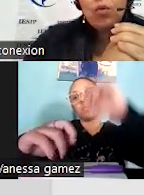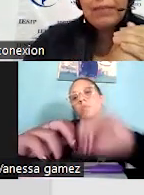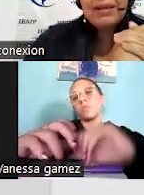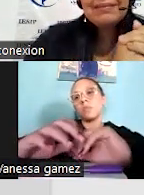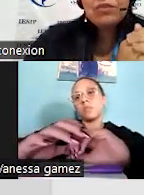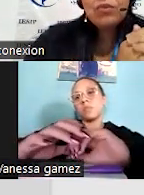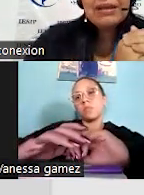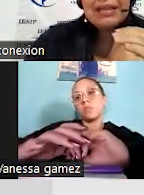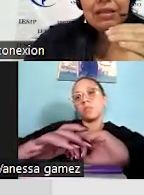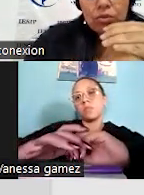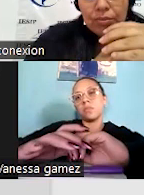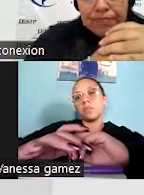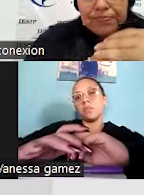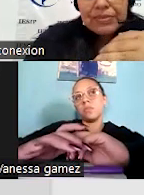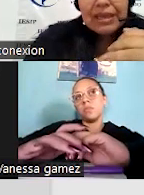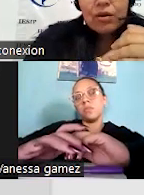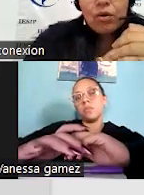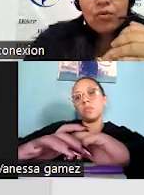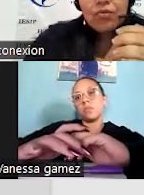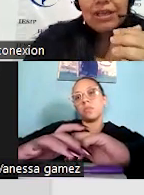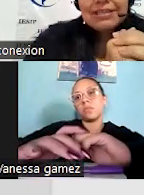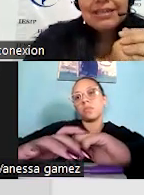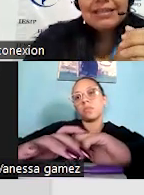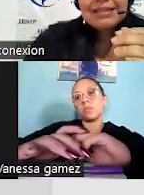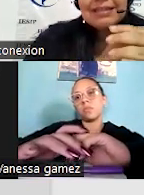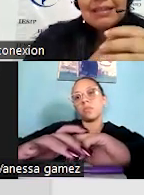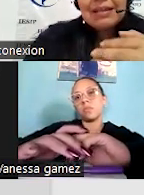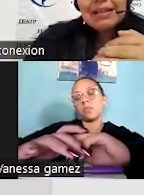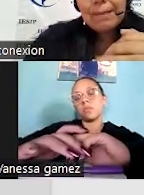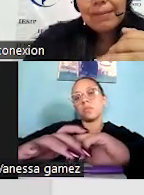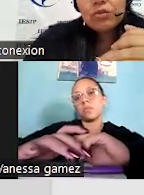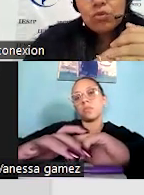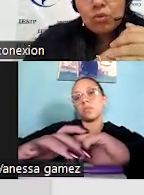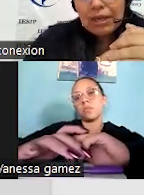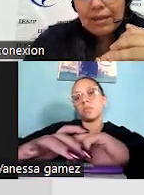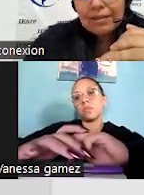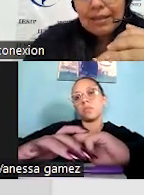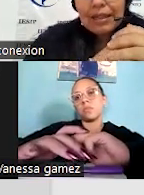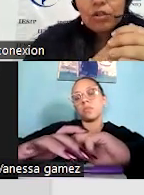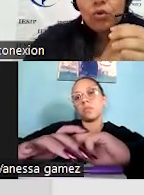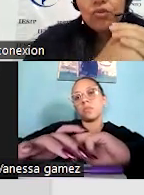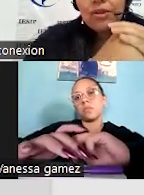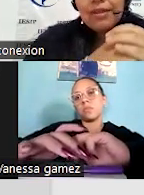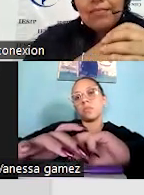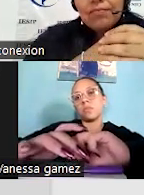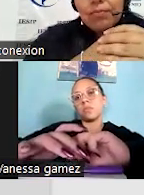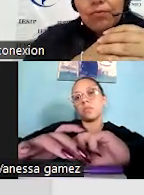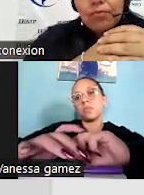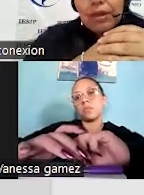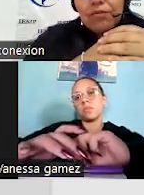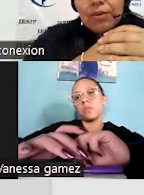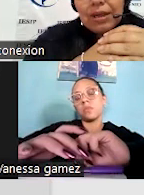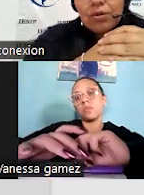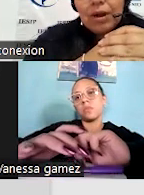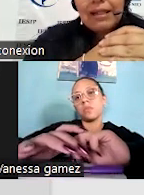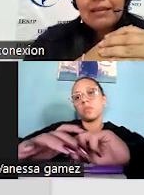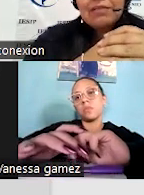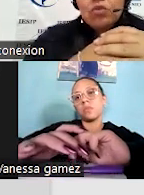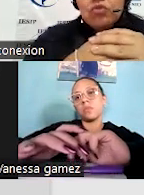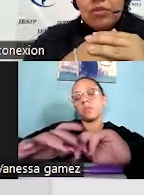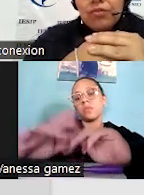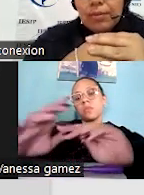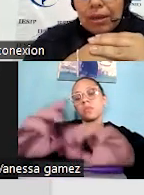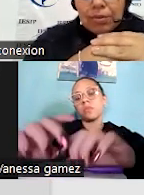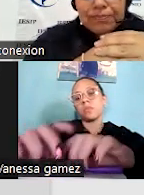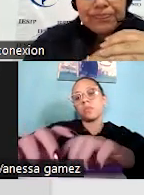mediante un ensayo escrito con fecha de apertura del 12 de febrero al